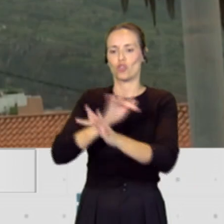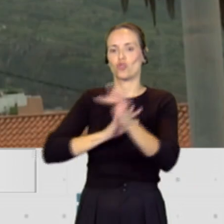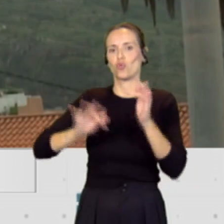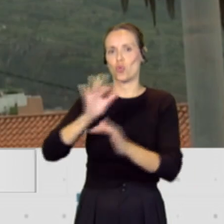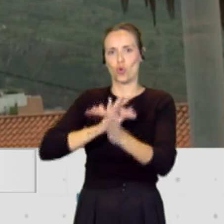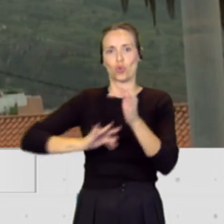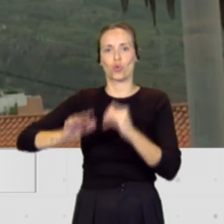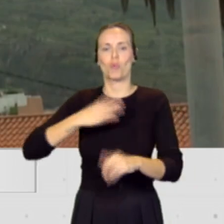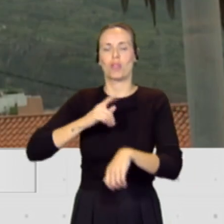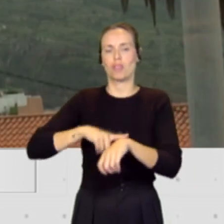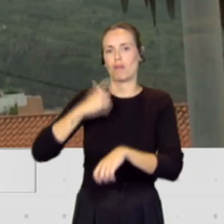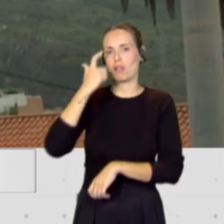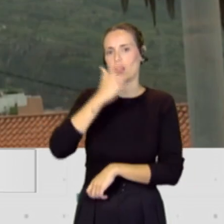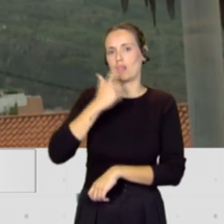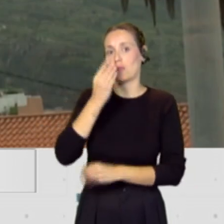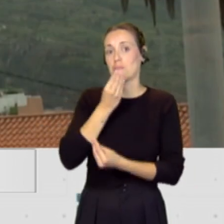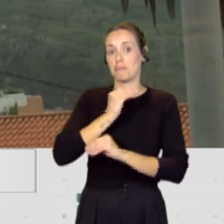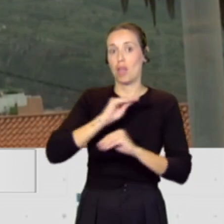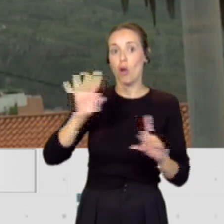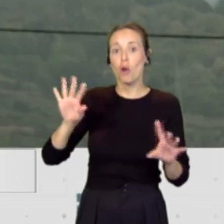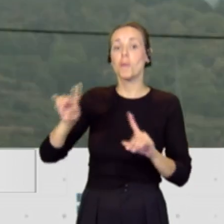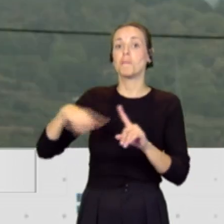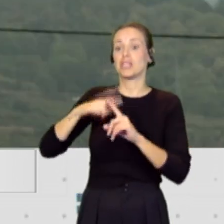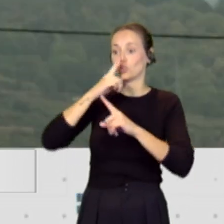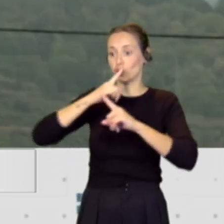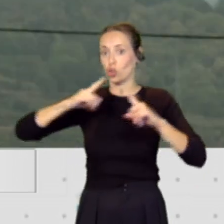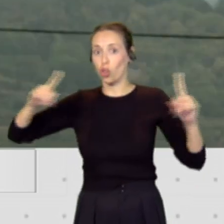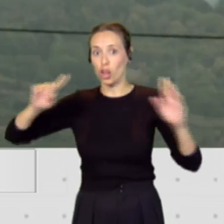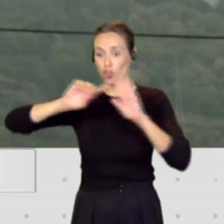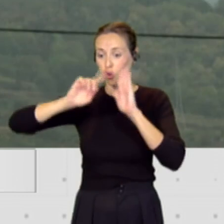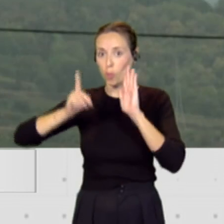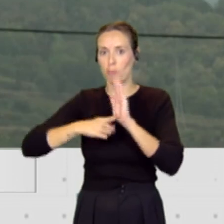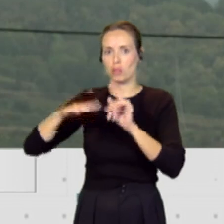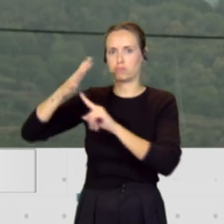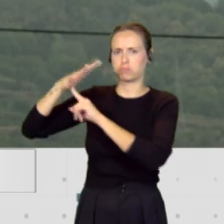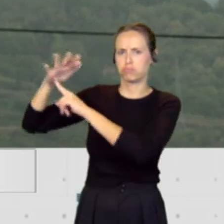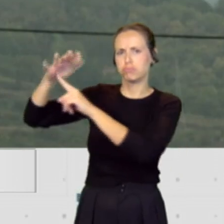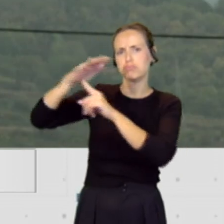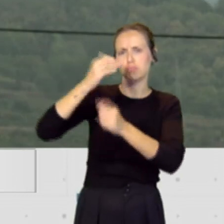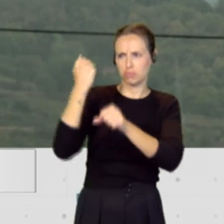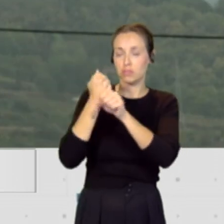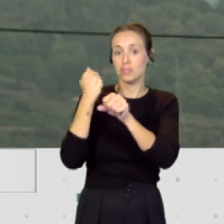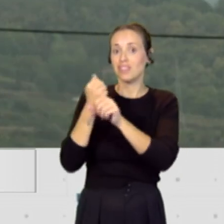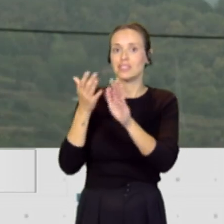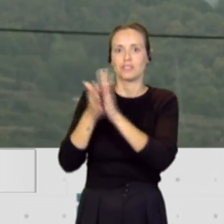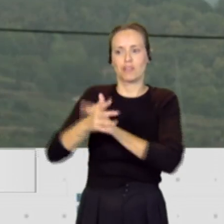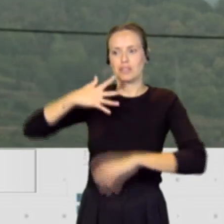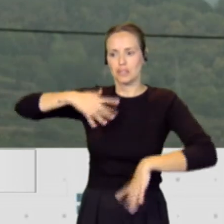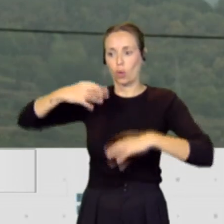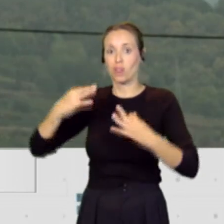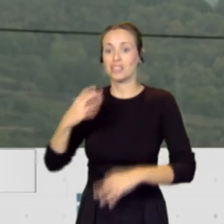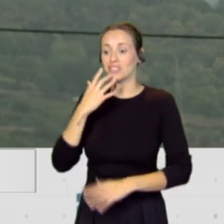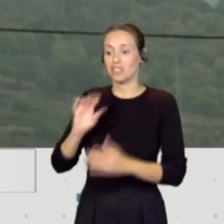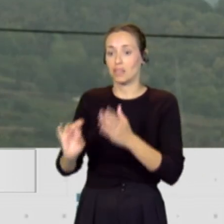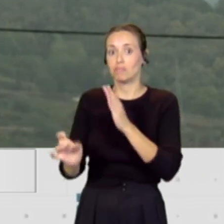y además los helicópteros también operando durante todo el año, de manera que hay una garantía que cuando hay un conato podemos